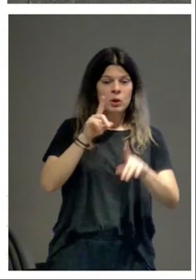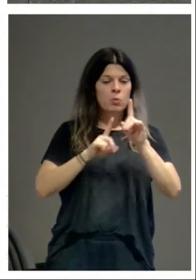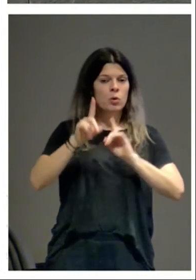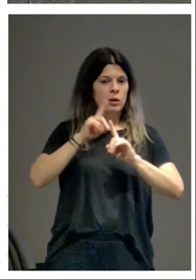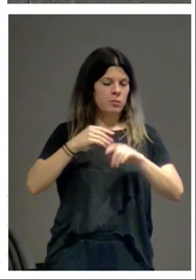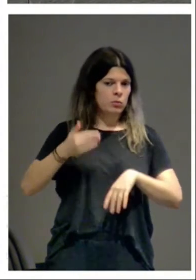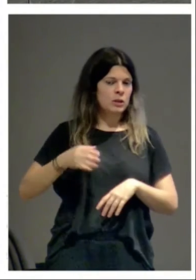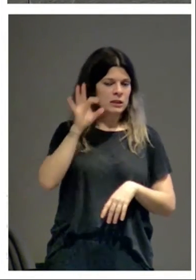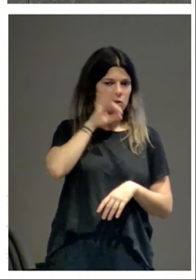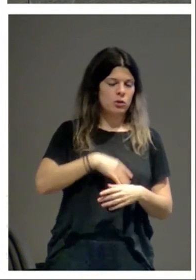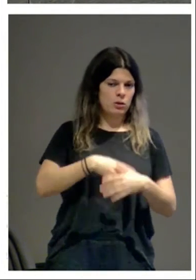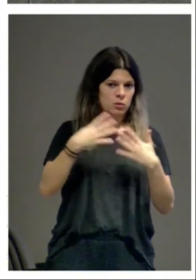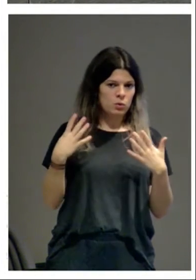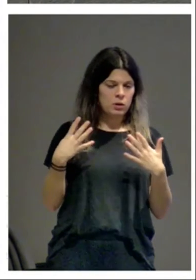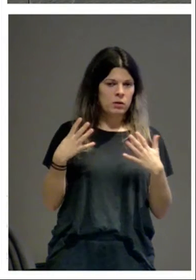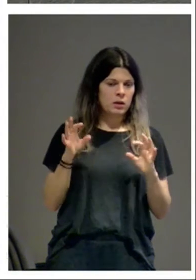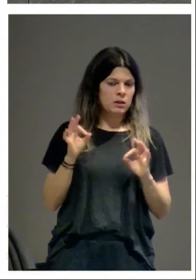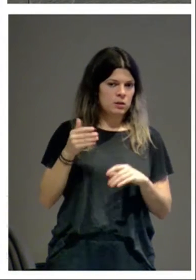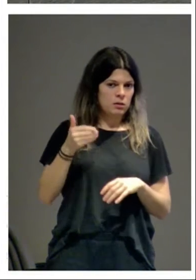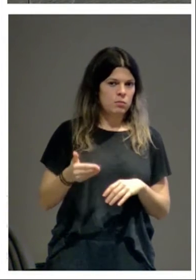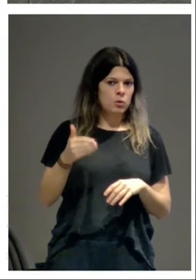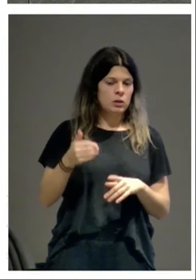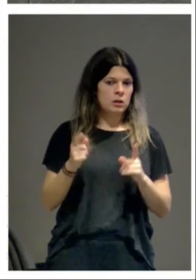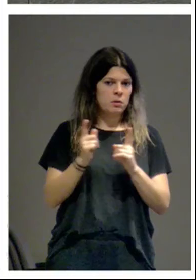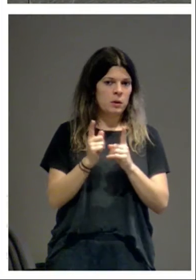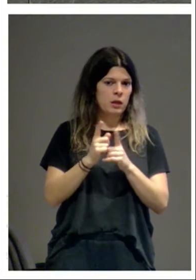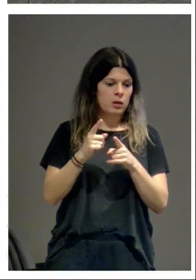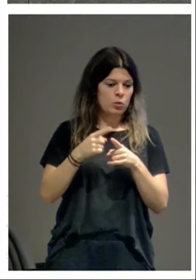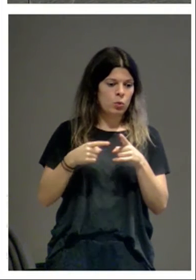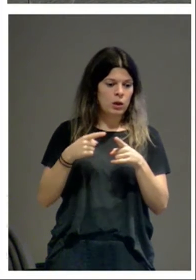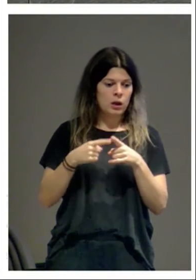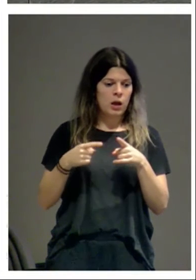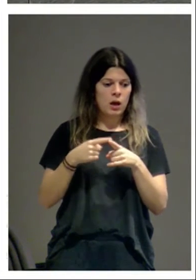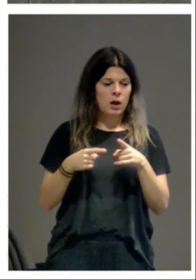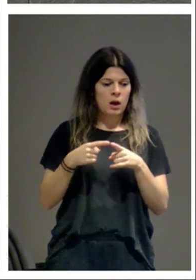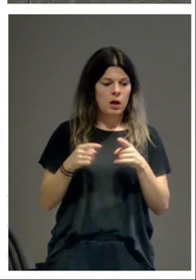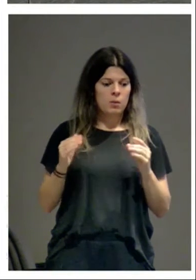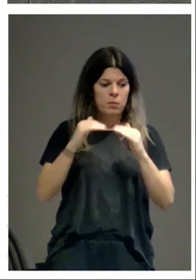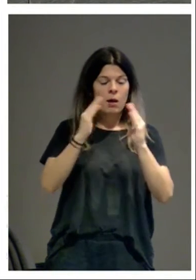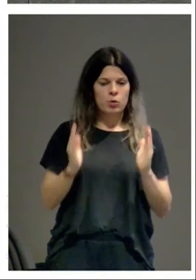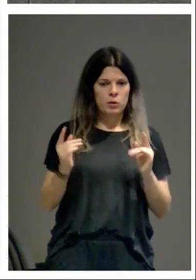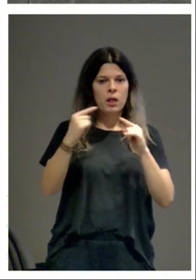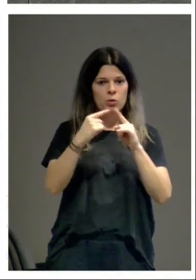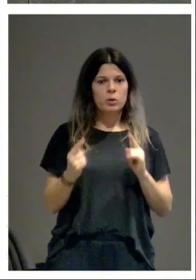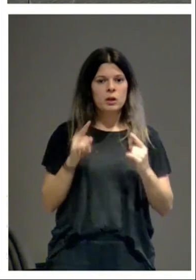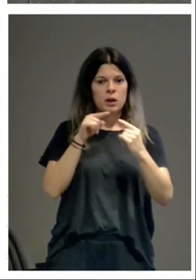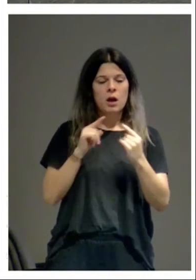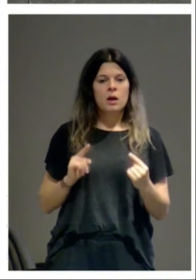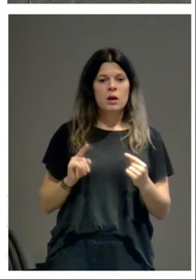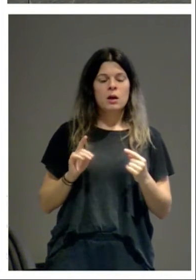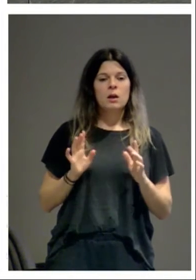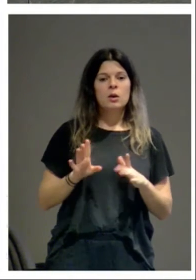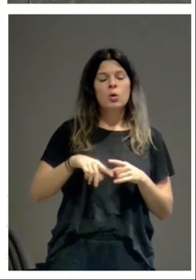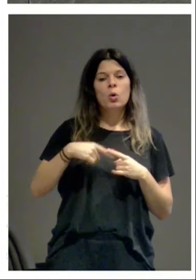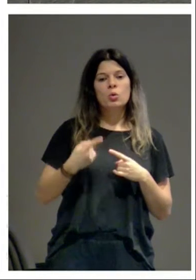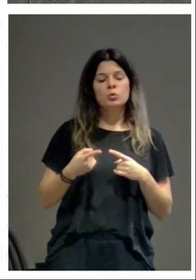el siglo XIX, la relevancia de la bóveda de crucería. Pero no solo eso, muchísimas otras cuestiones. Más luego, una serie